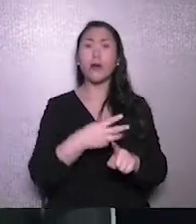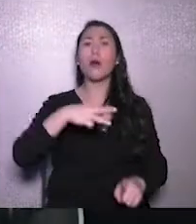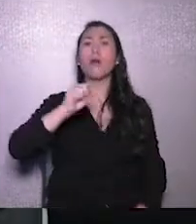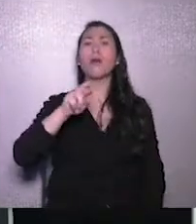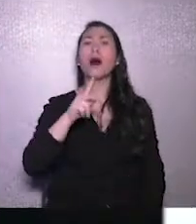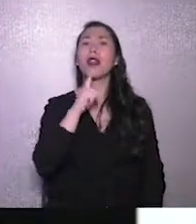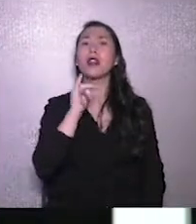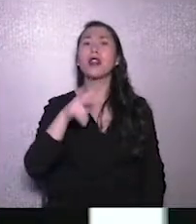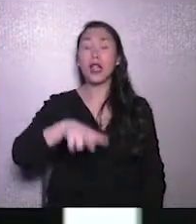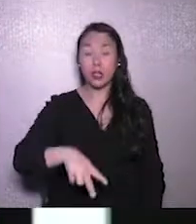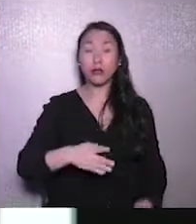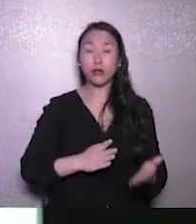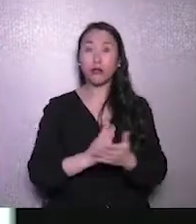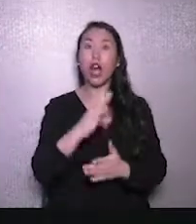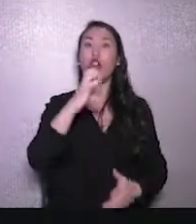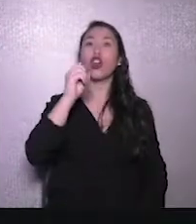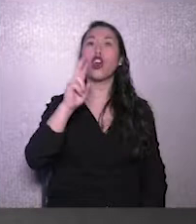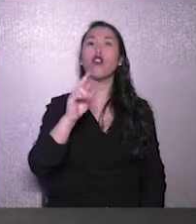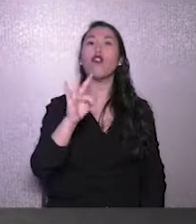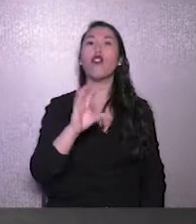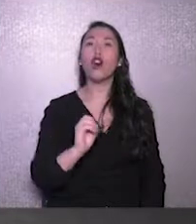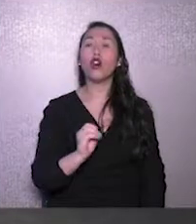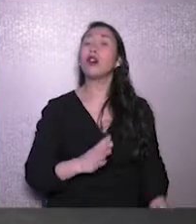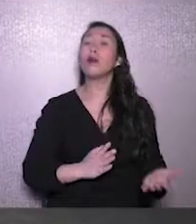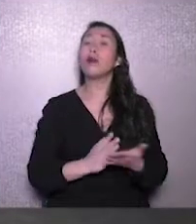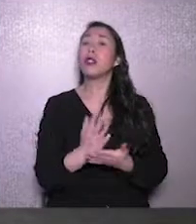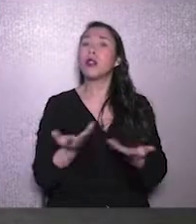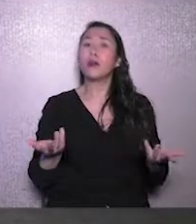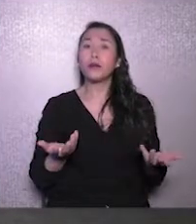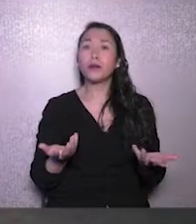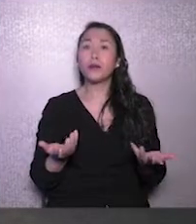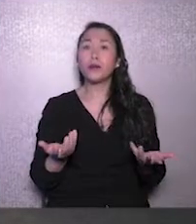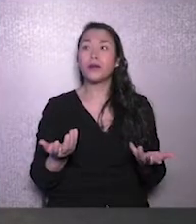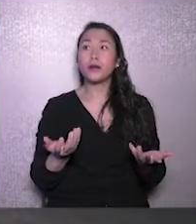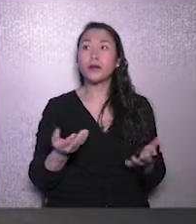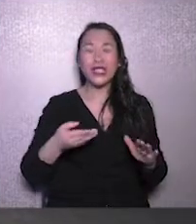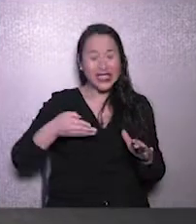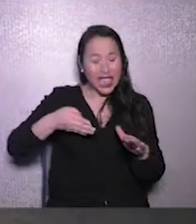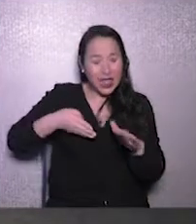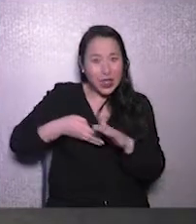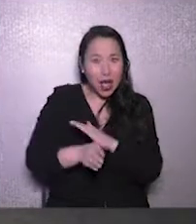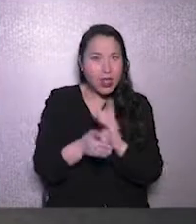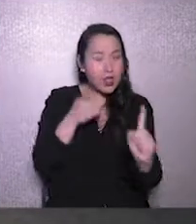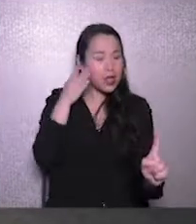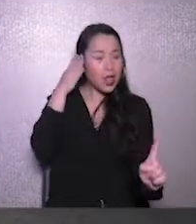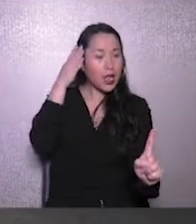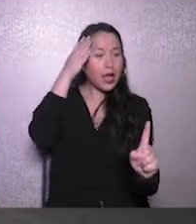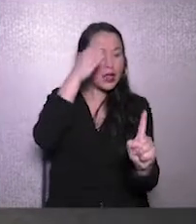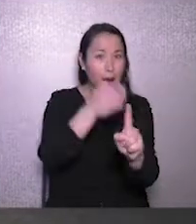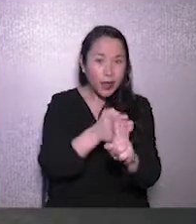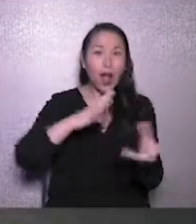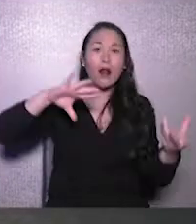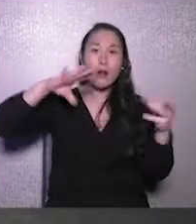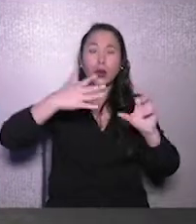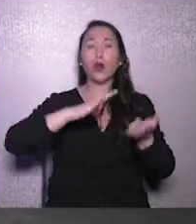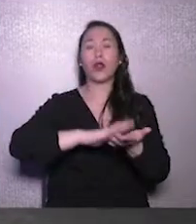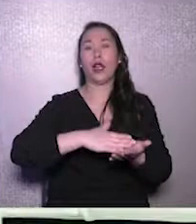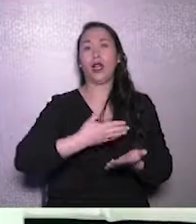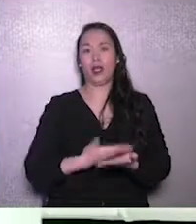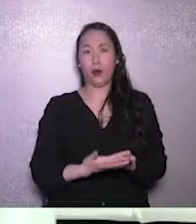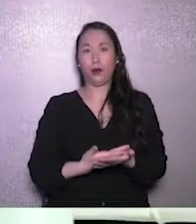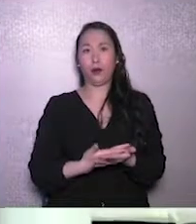noticia de que Corfo ya entró a través de entrar directamente en el mundo de la salud con